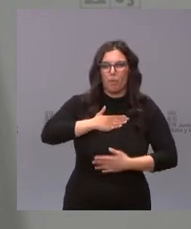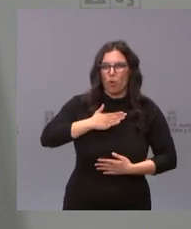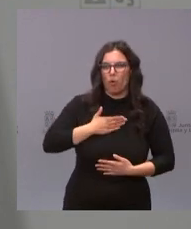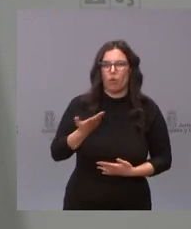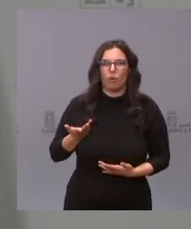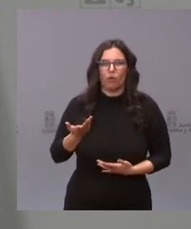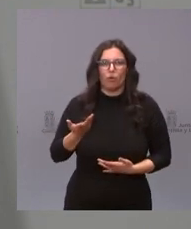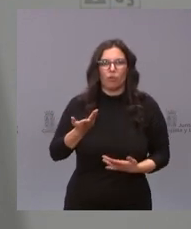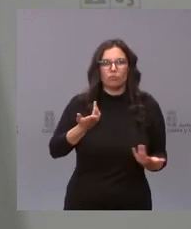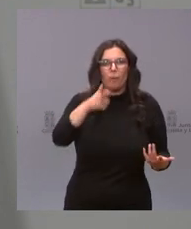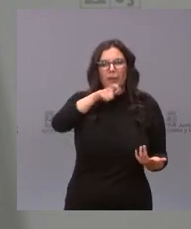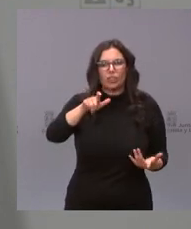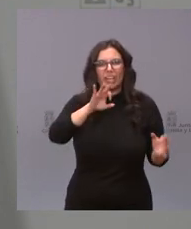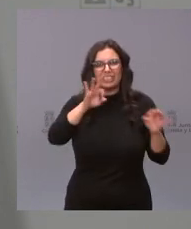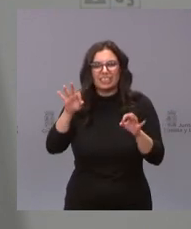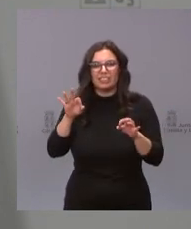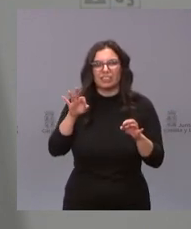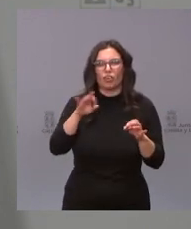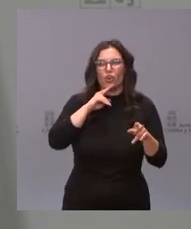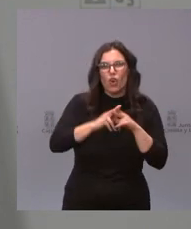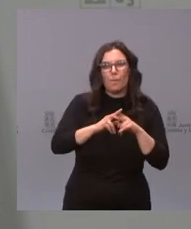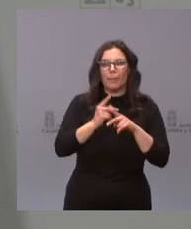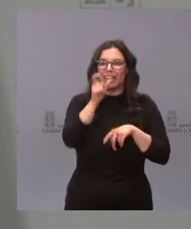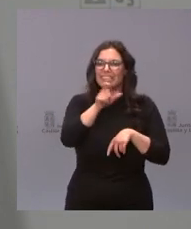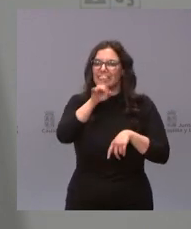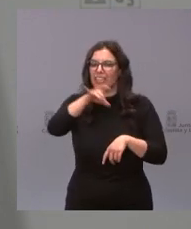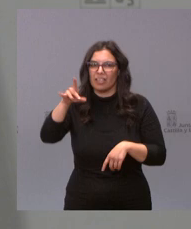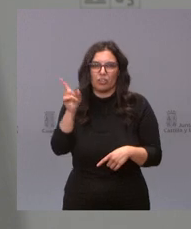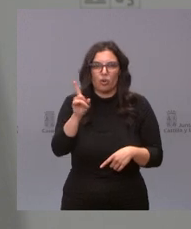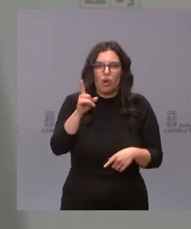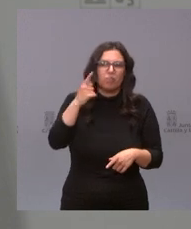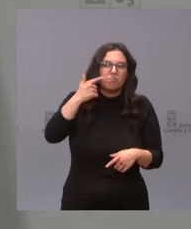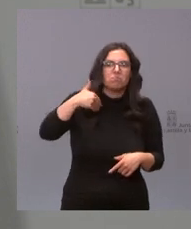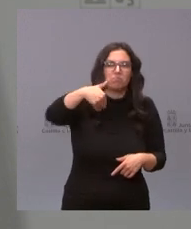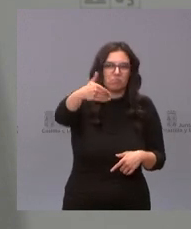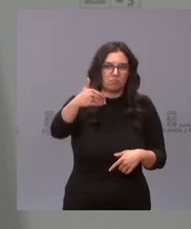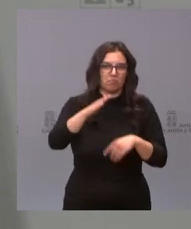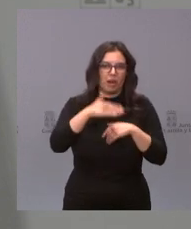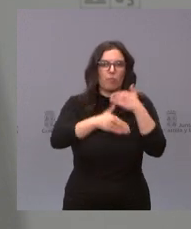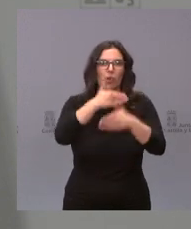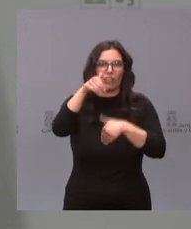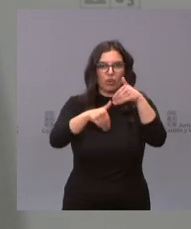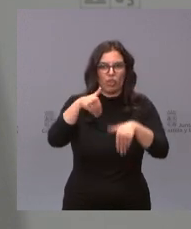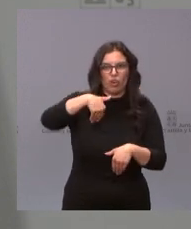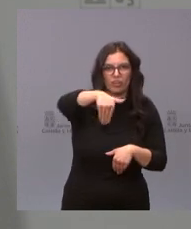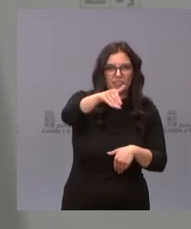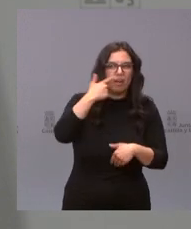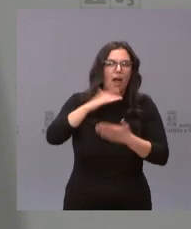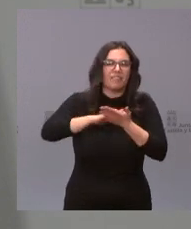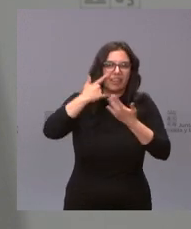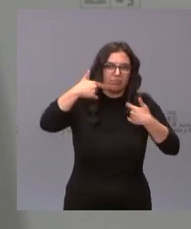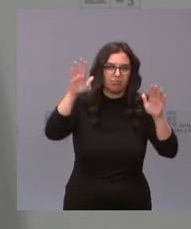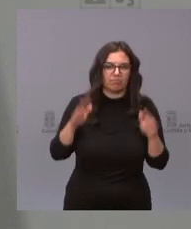personas concretas de formaciones políticas eso ya llegará en su momento en el proceso electoral y de eso ya se hablará